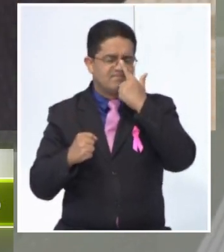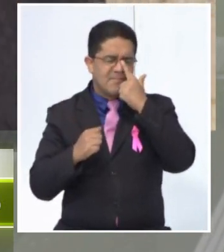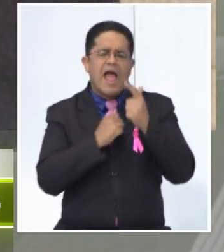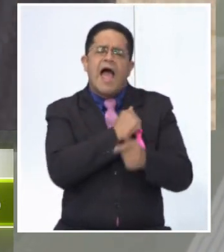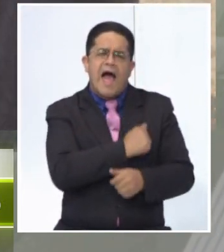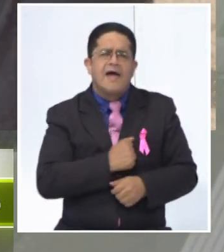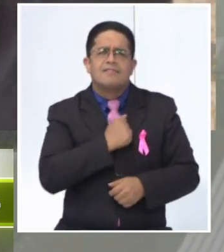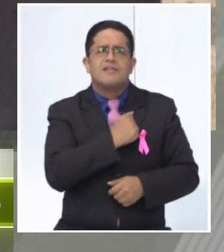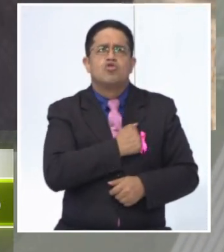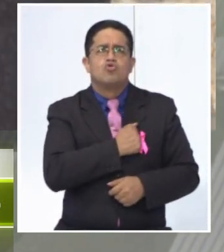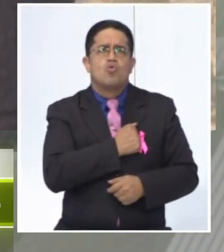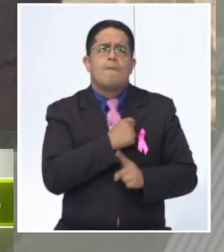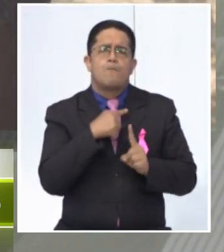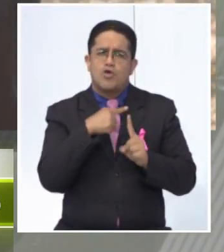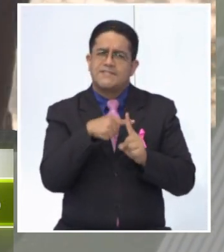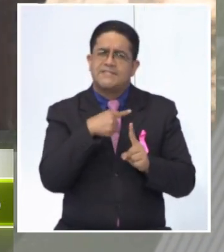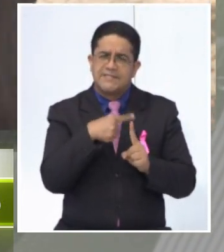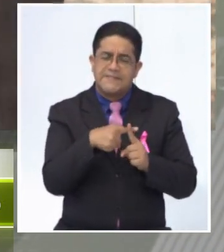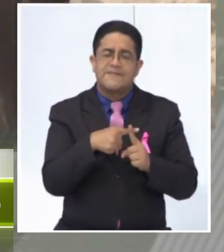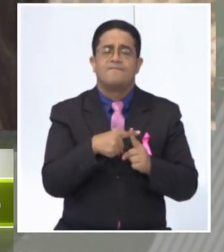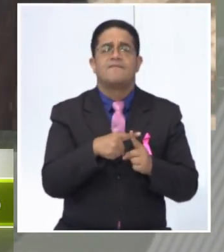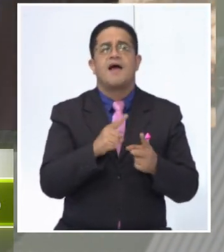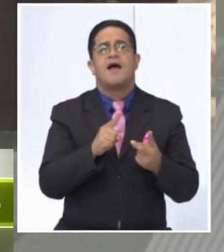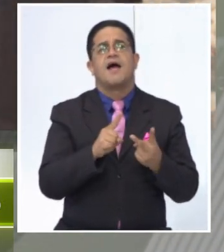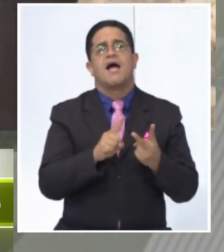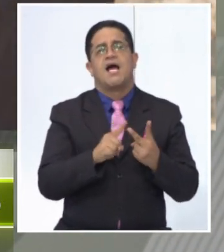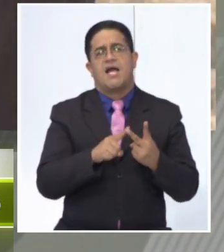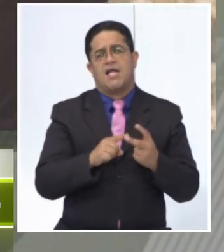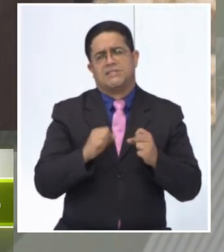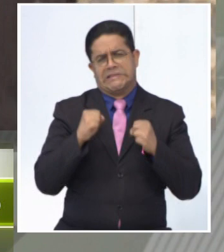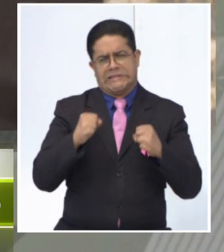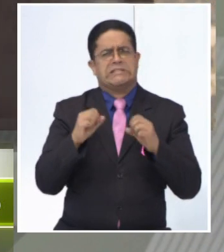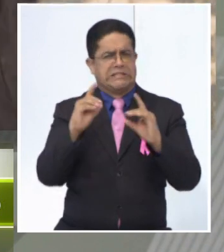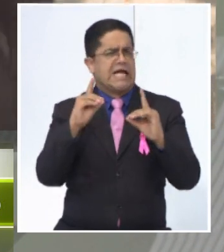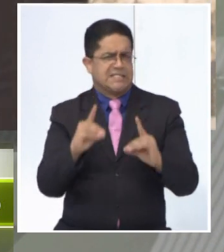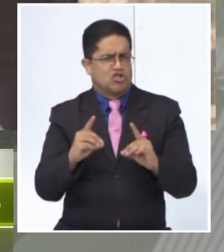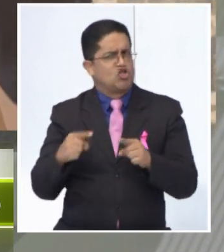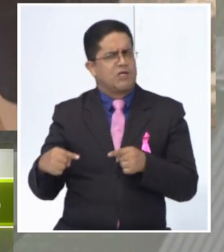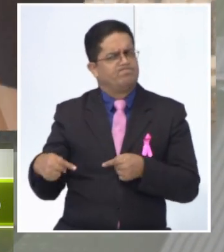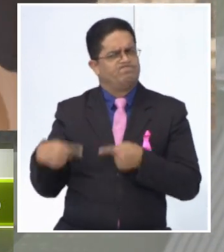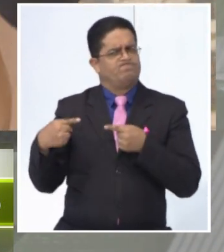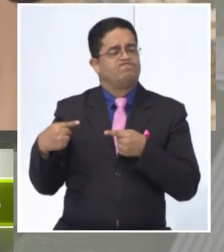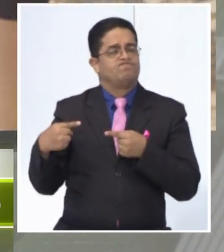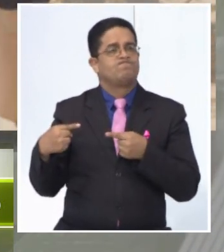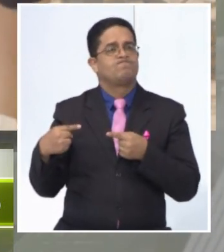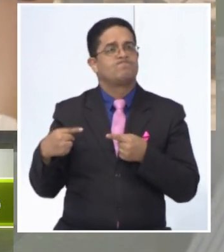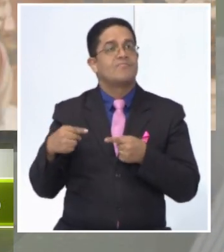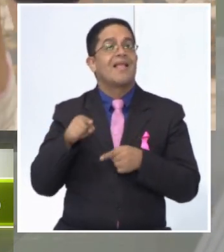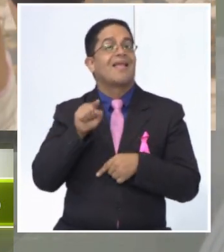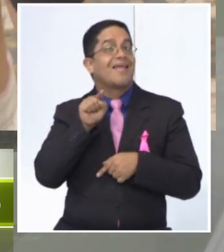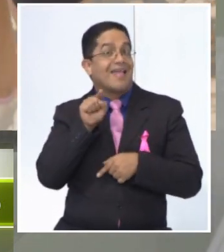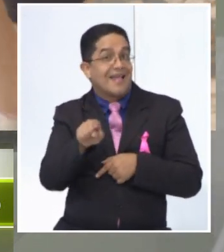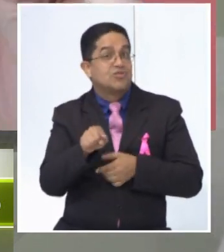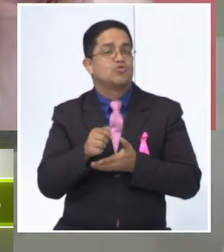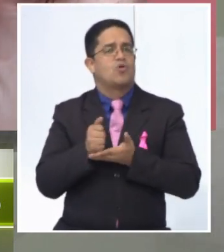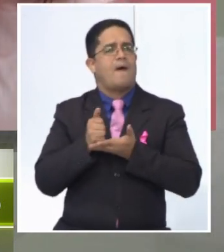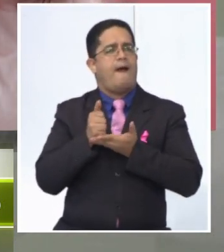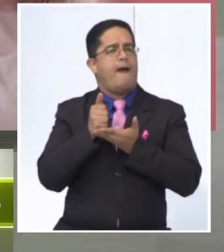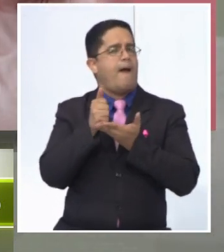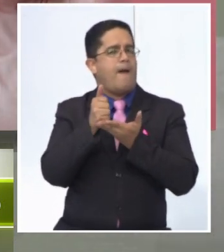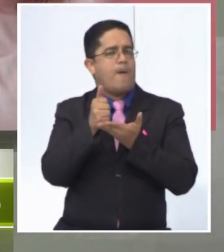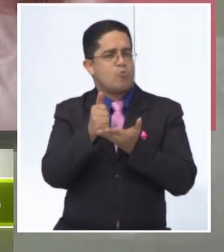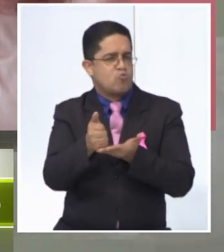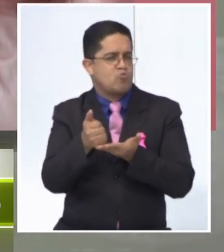ejemplo, más positiva, con valentía, con decisión y eso evidentemente va a influir